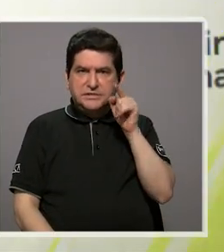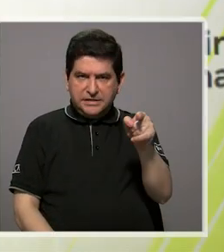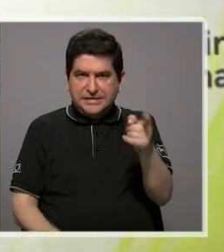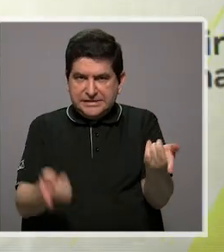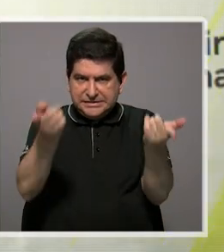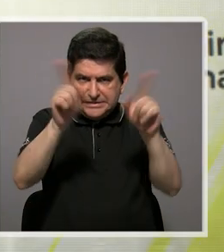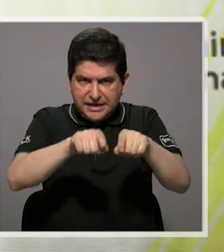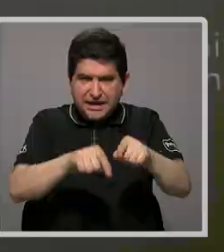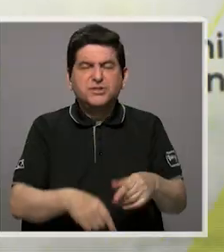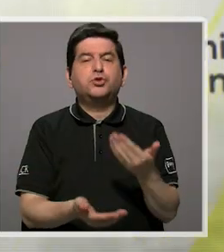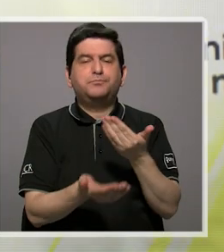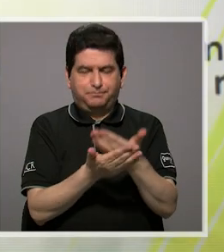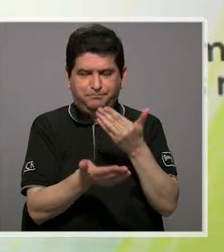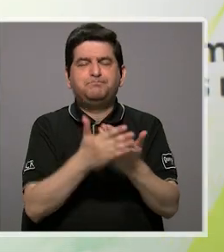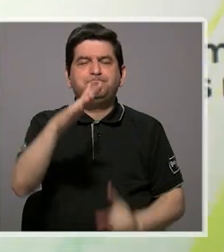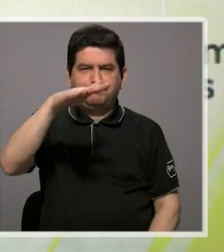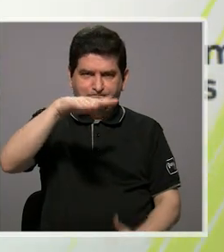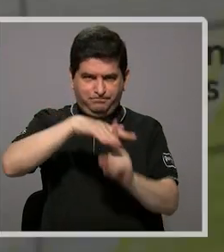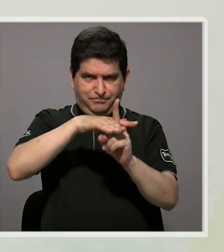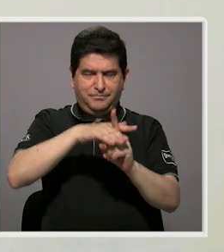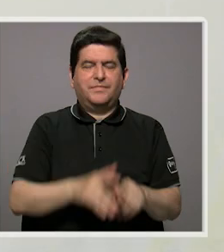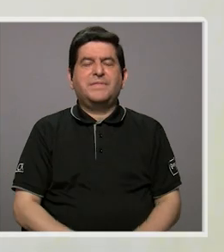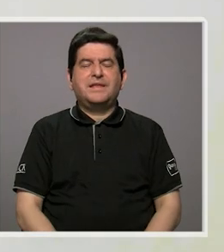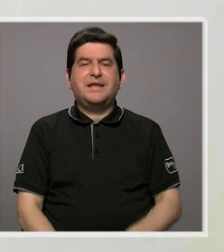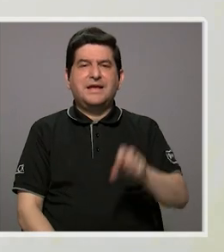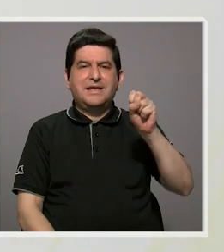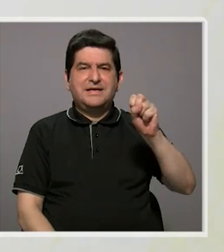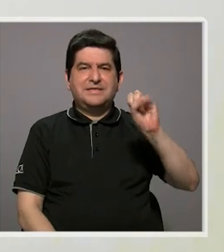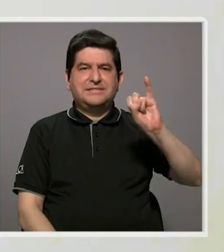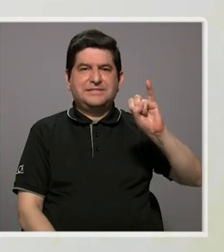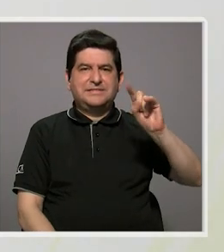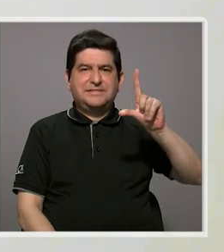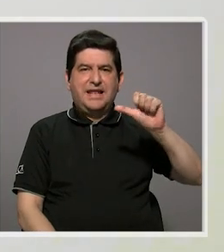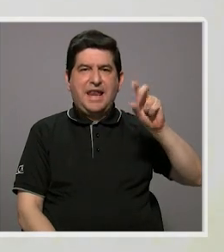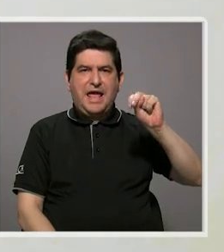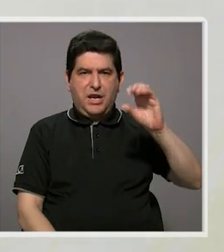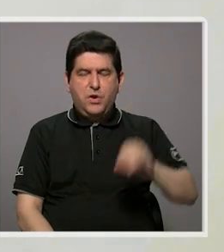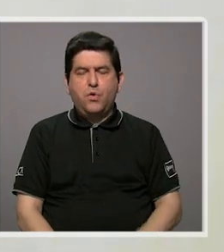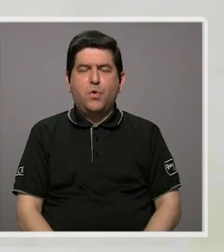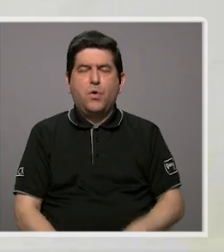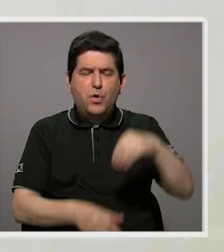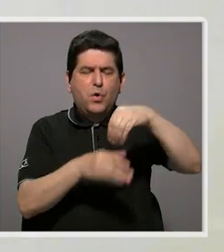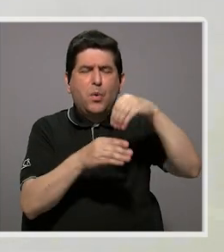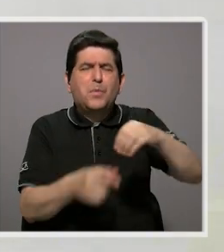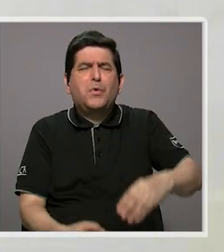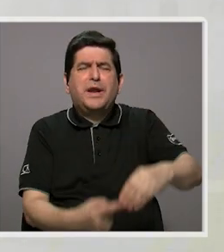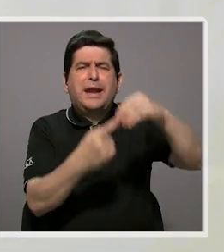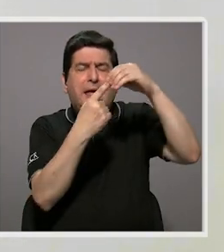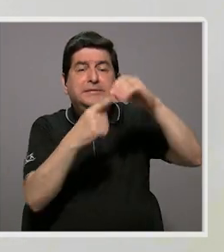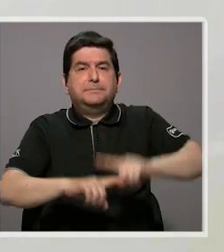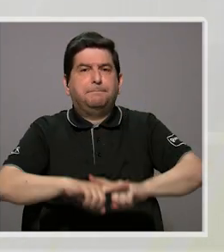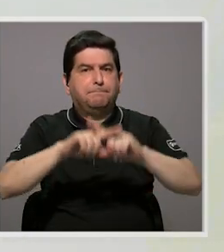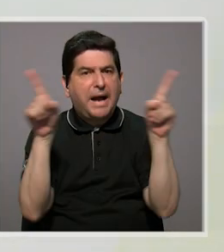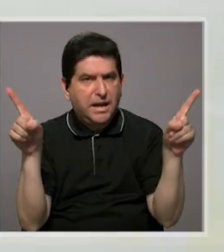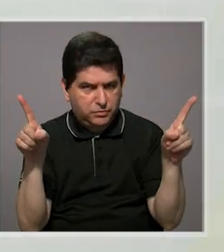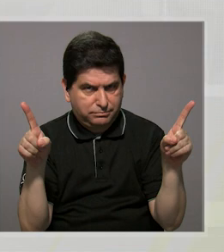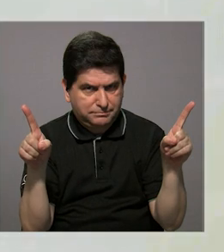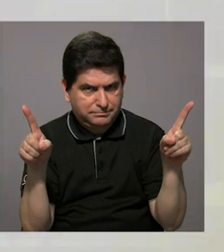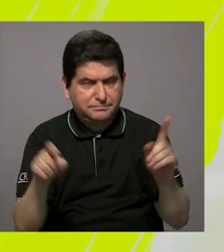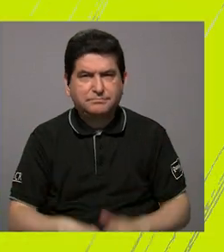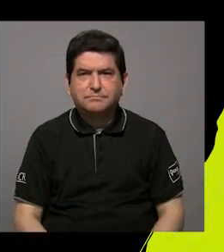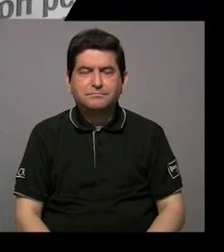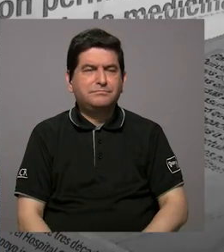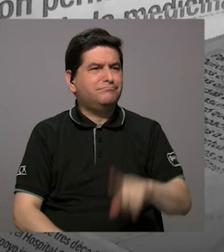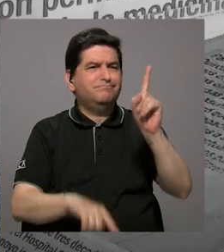esta fue donde se confirmó la presencia de los silenos como el componente mayoritario. Sin embargo,